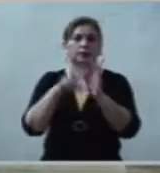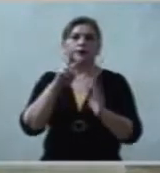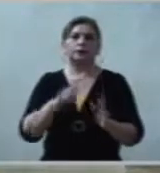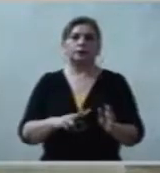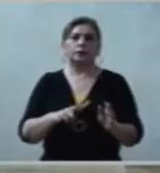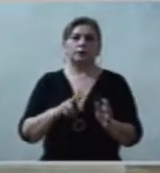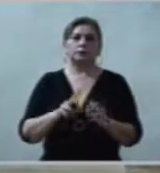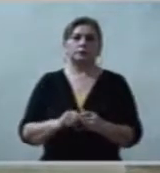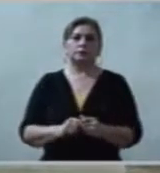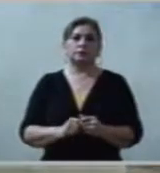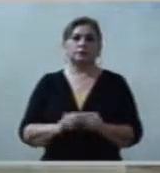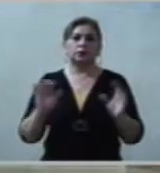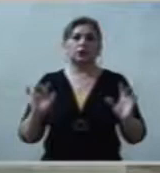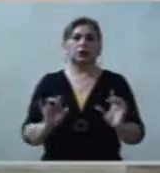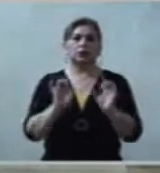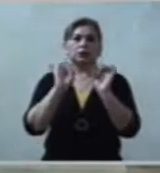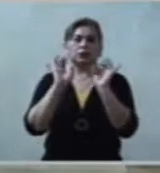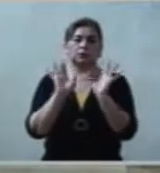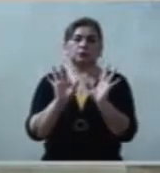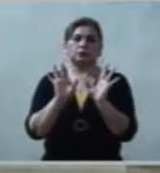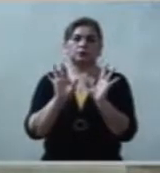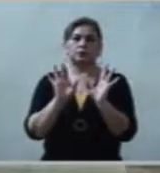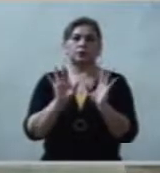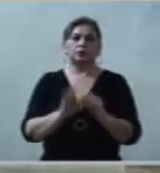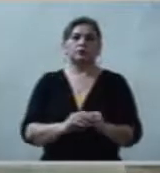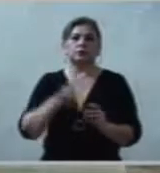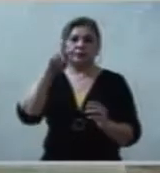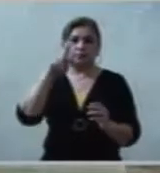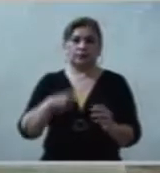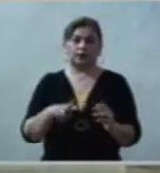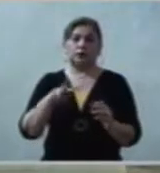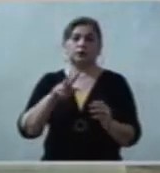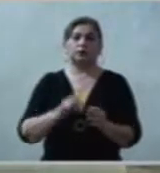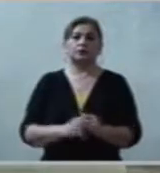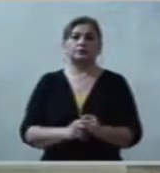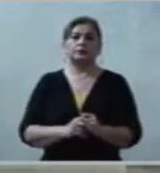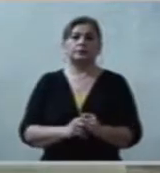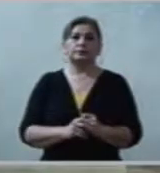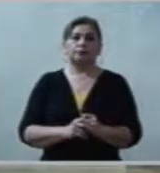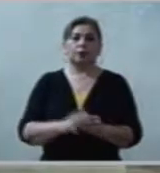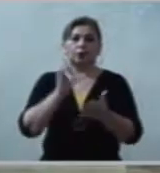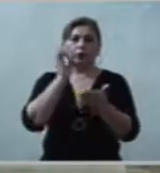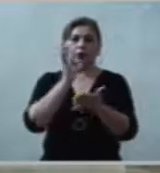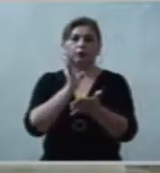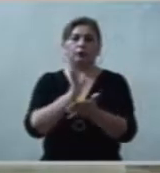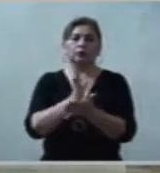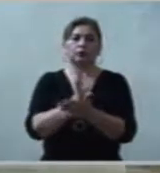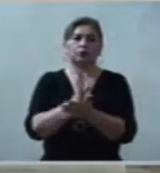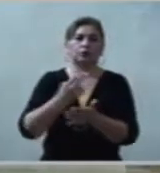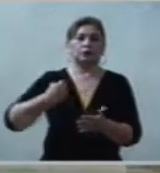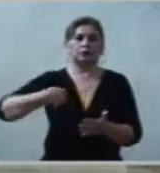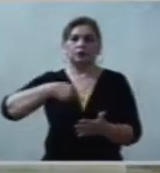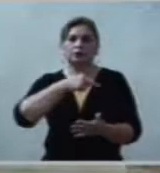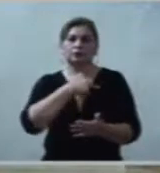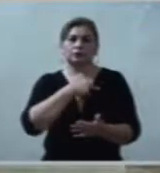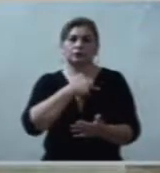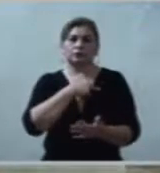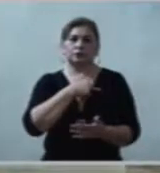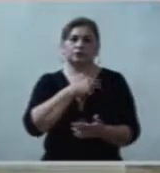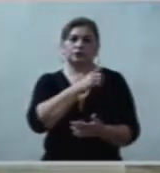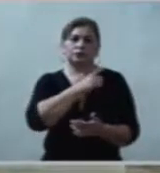Ante esta verdad, lo único que nos queda a nosotros